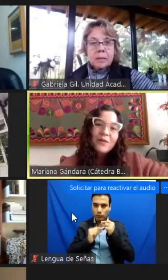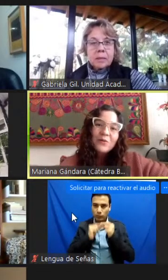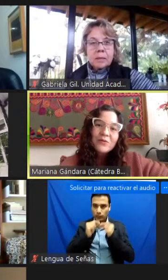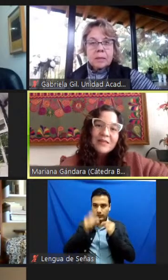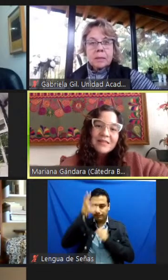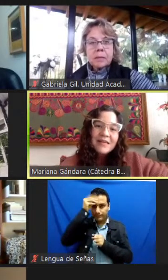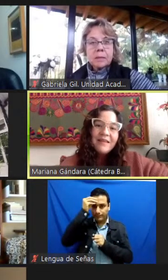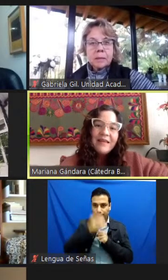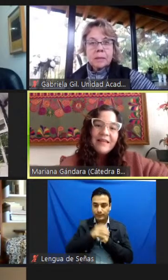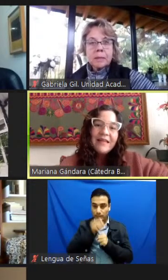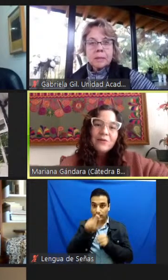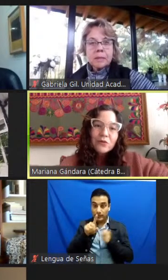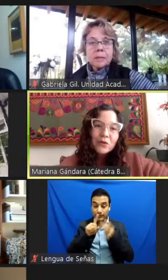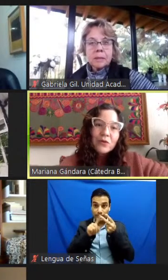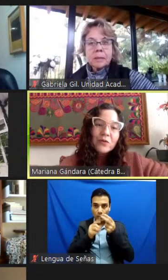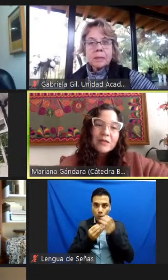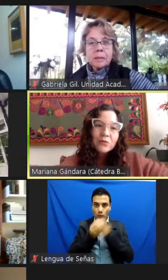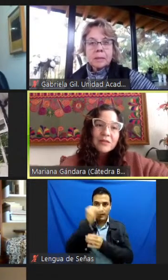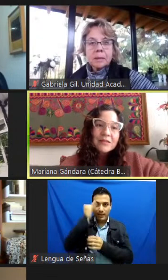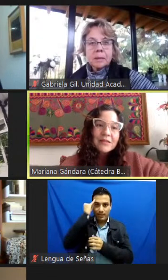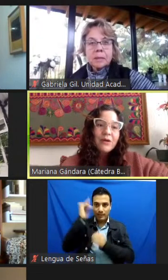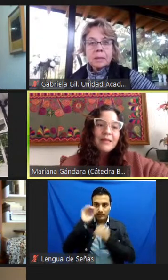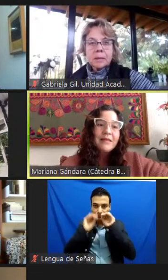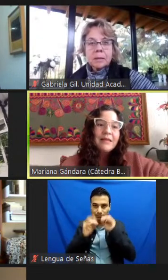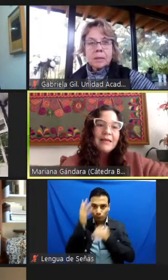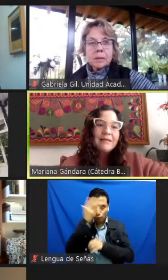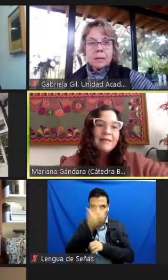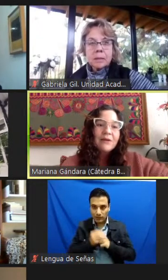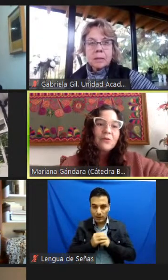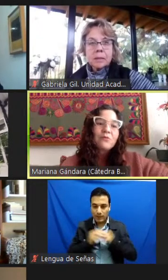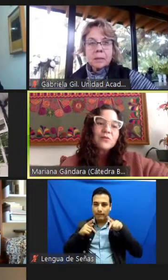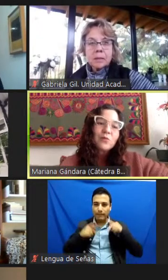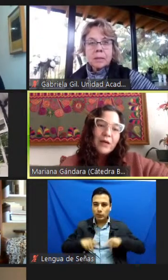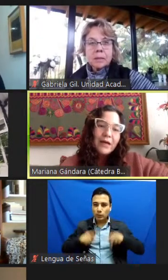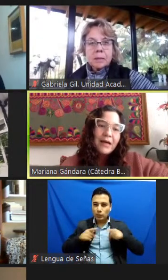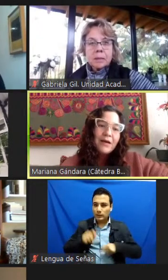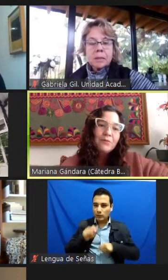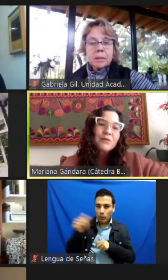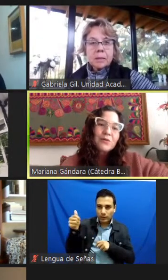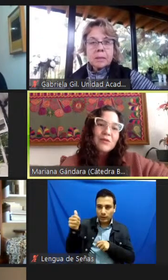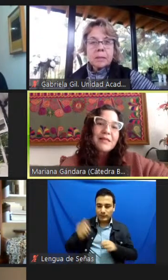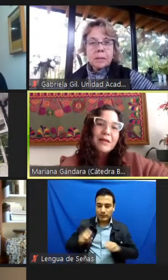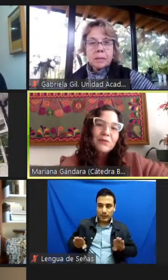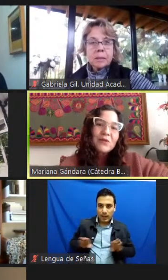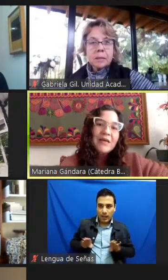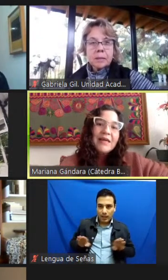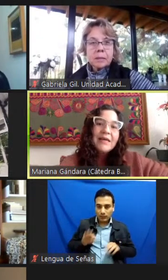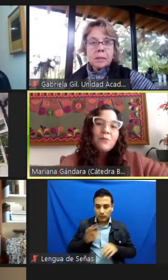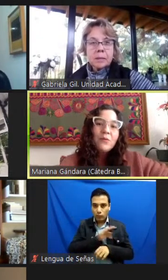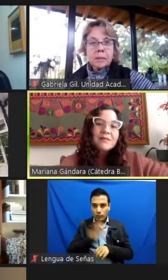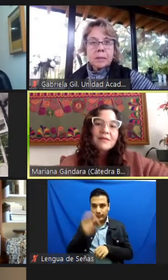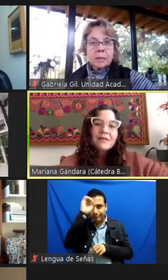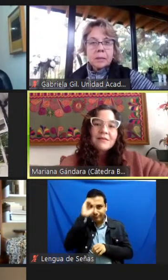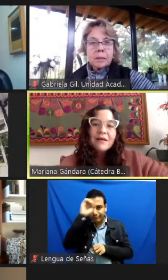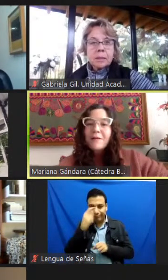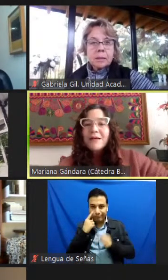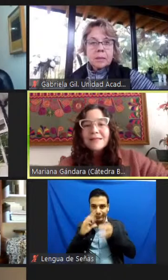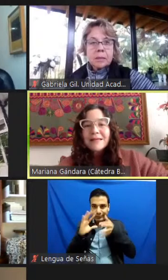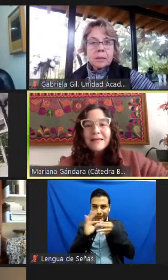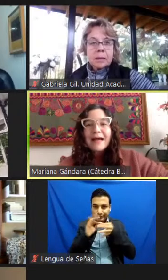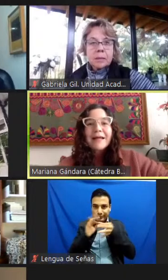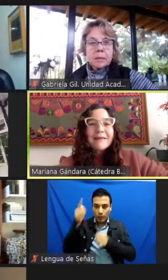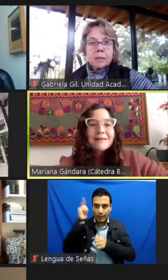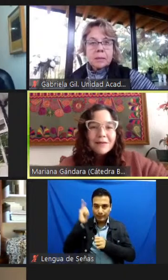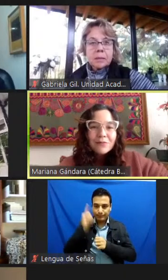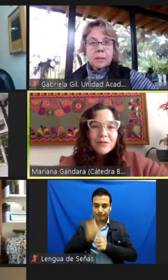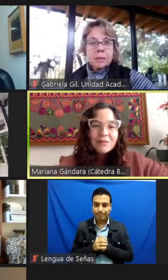novedosas, de la inclusión de otras voces que puedan dar frescura a nuestros escenarios. Pues nada más